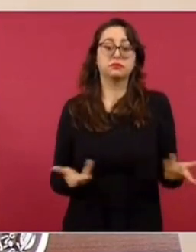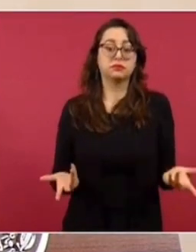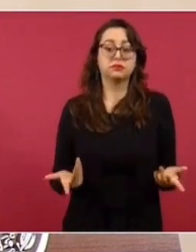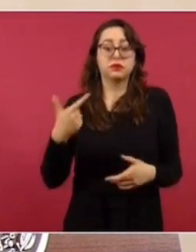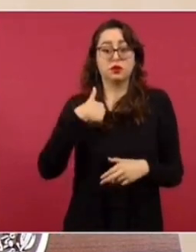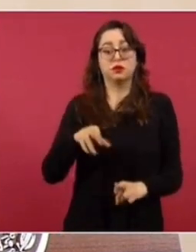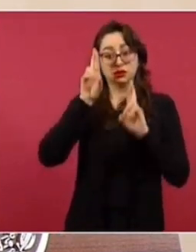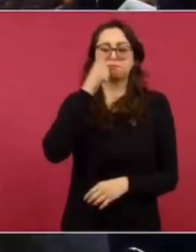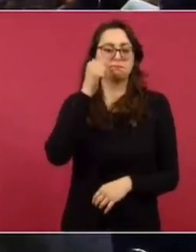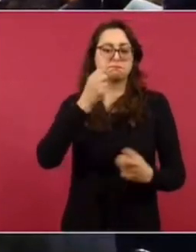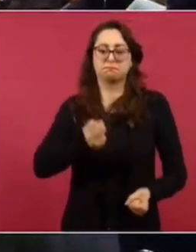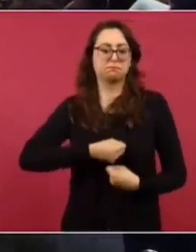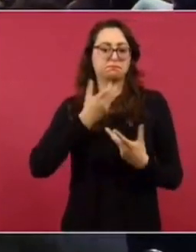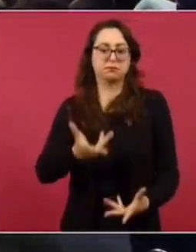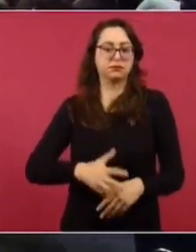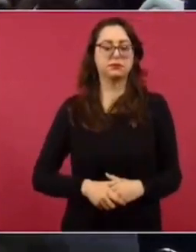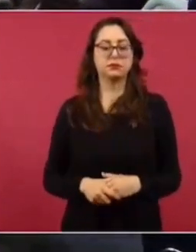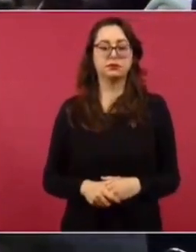y la considero buena periodista.